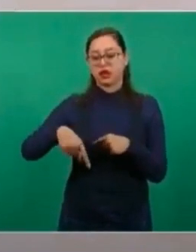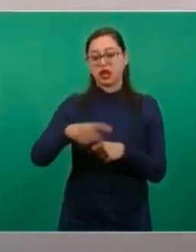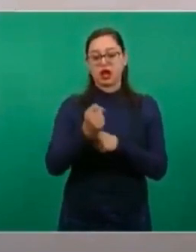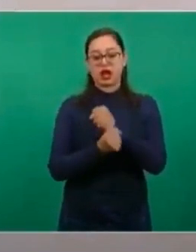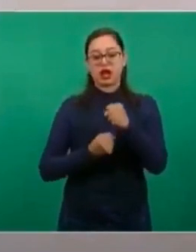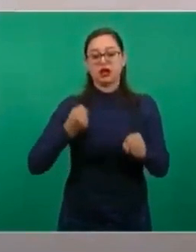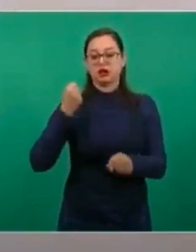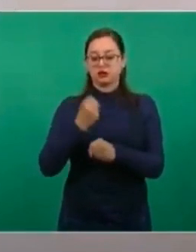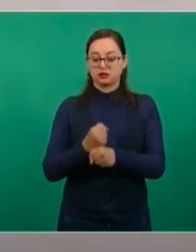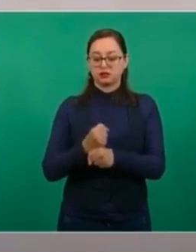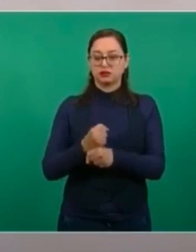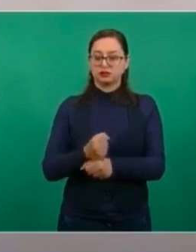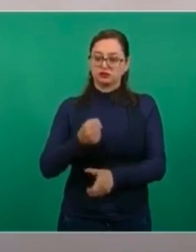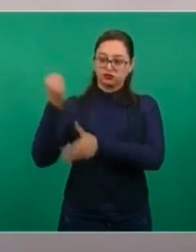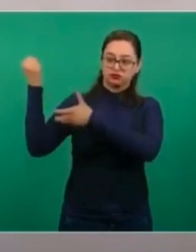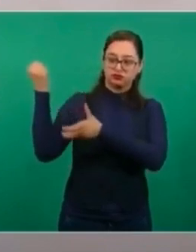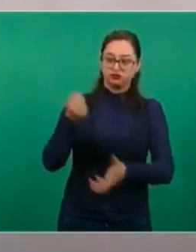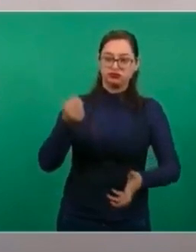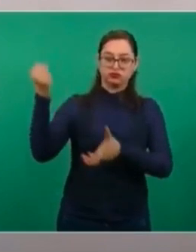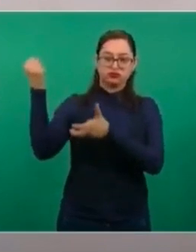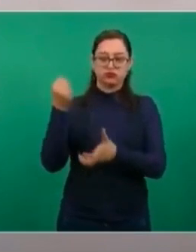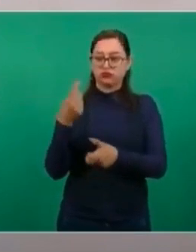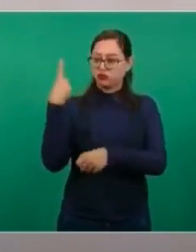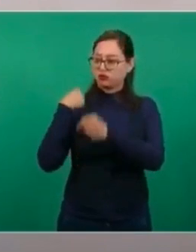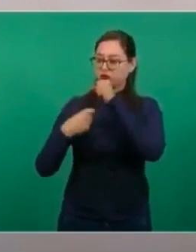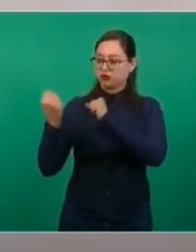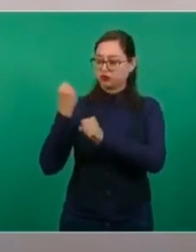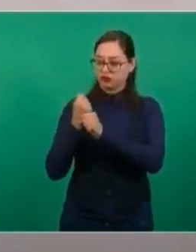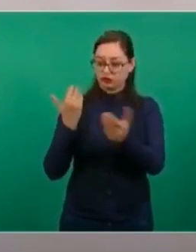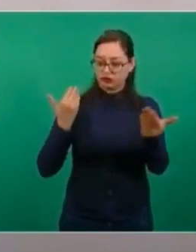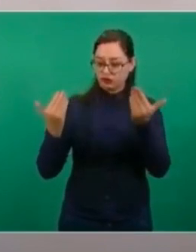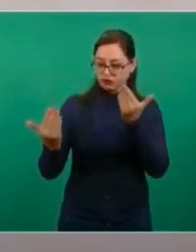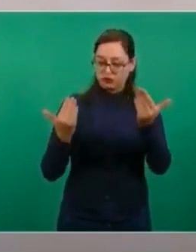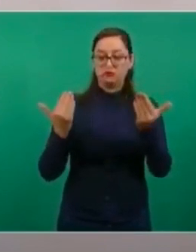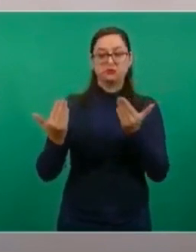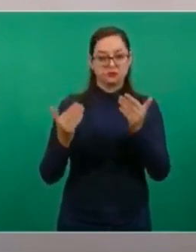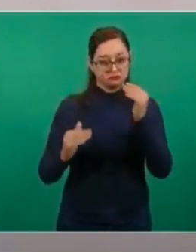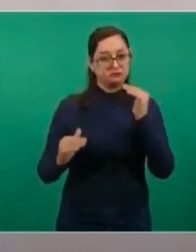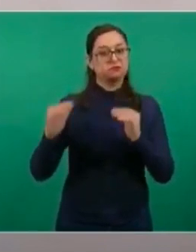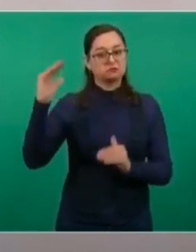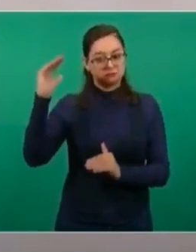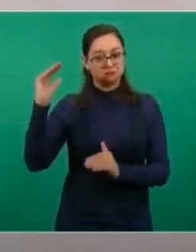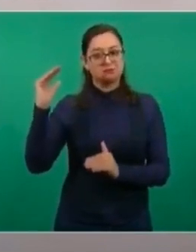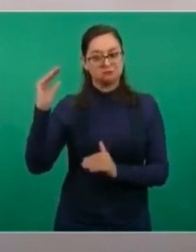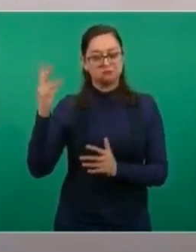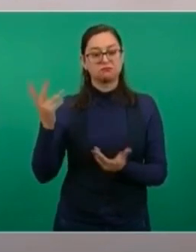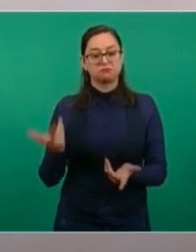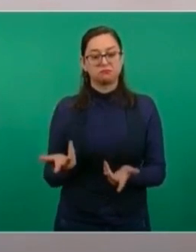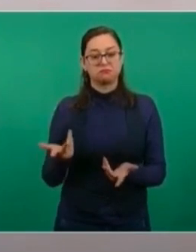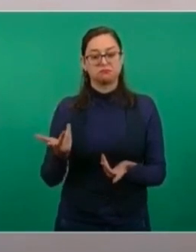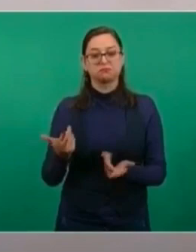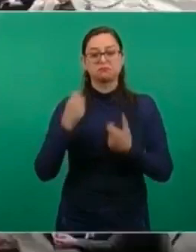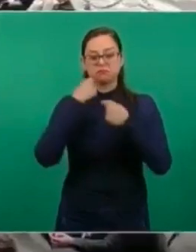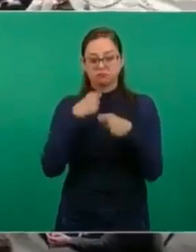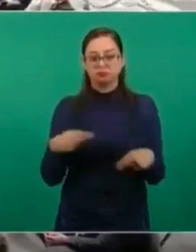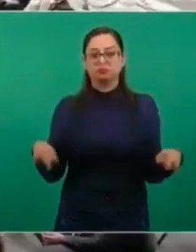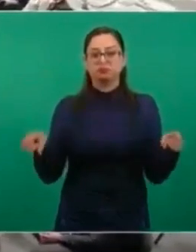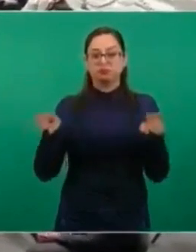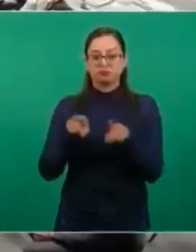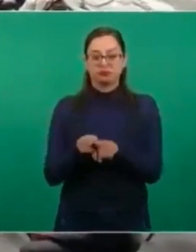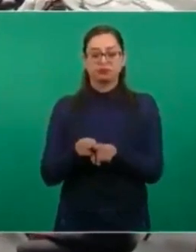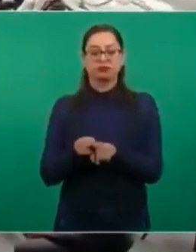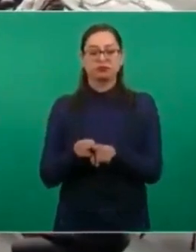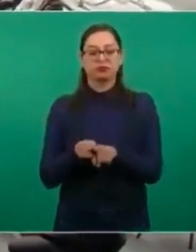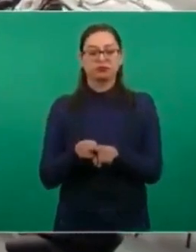año es superior a la inversión del año pasado y ya es la tercera inversión